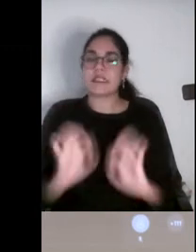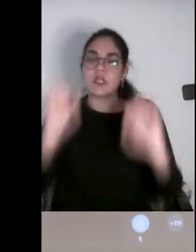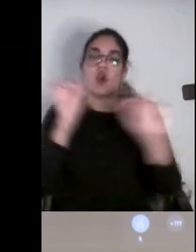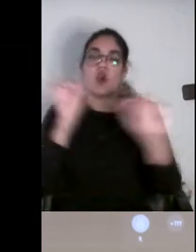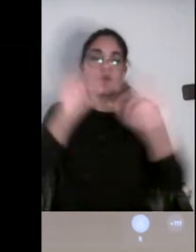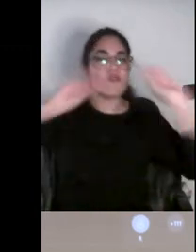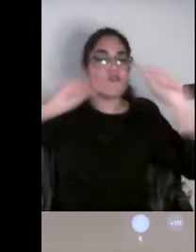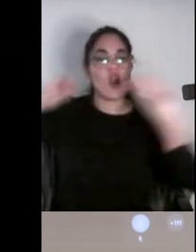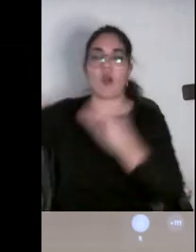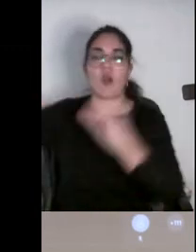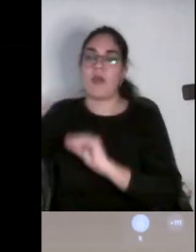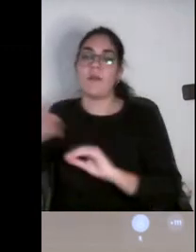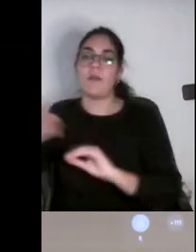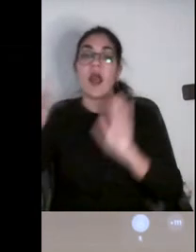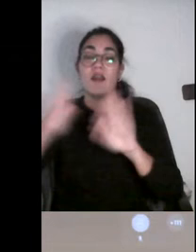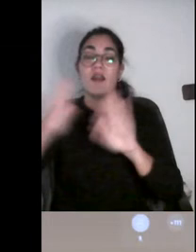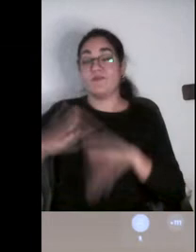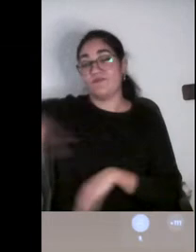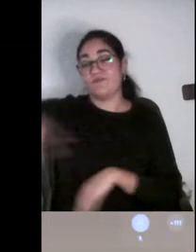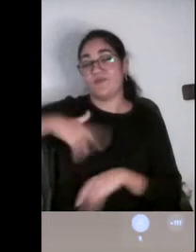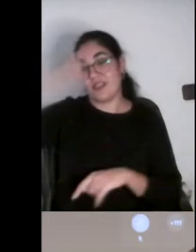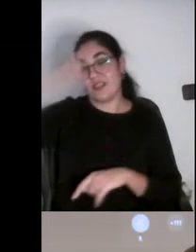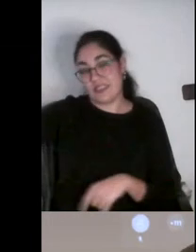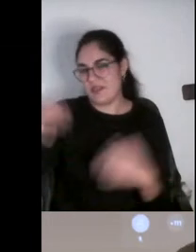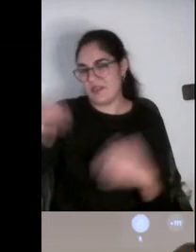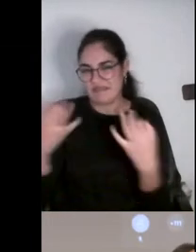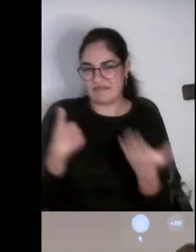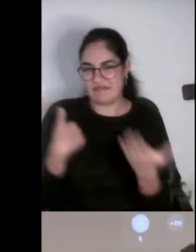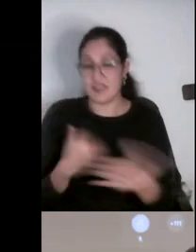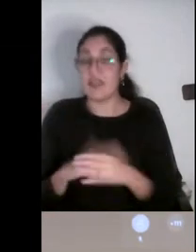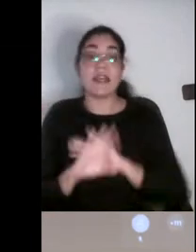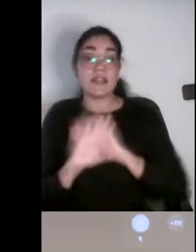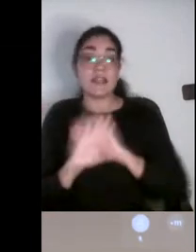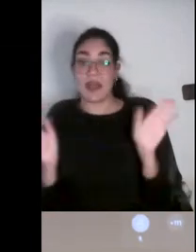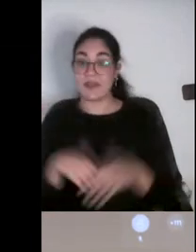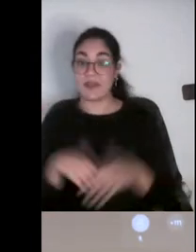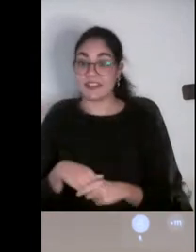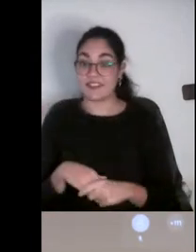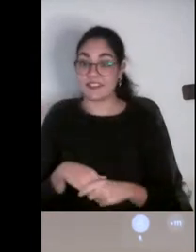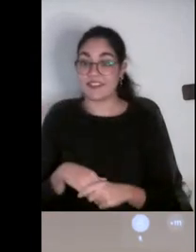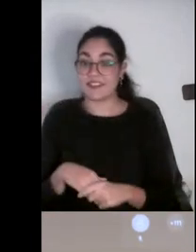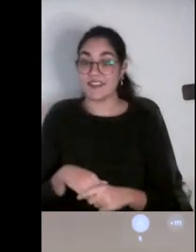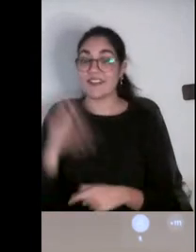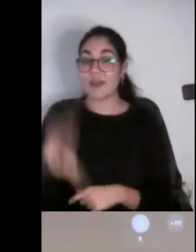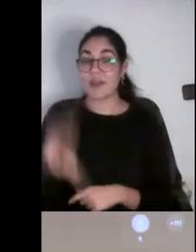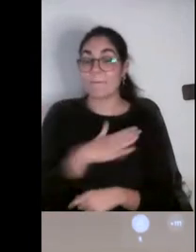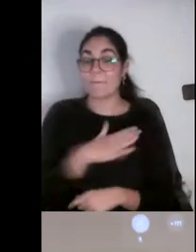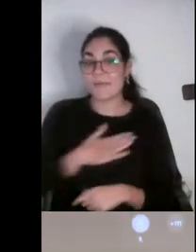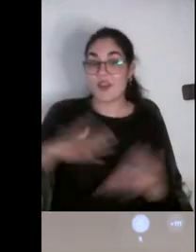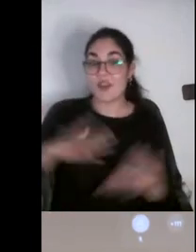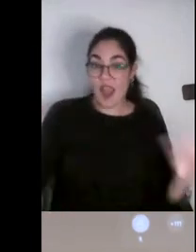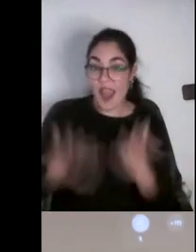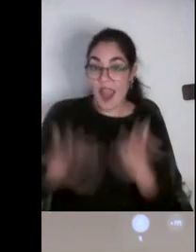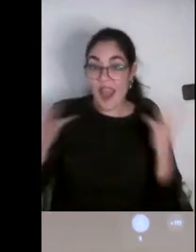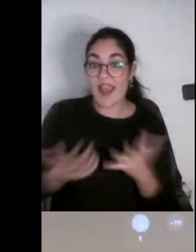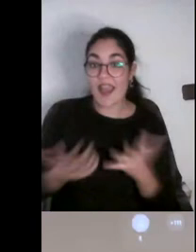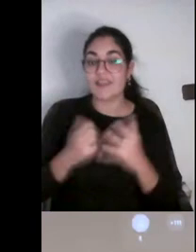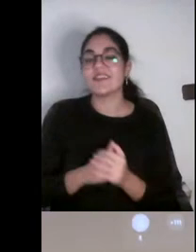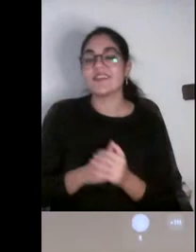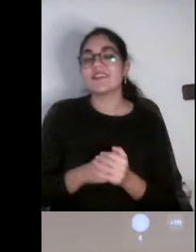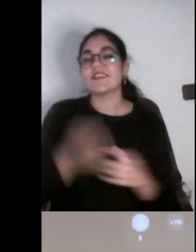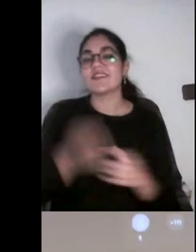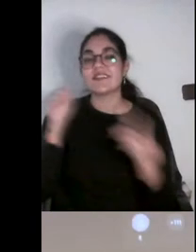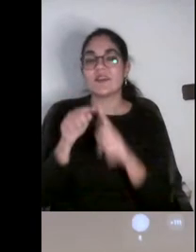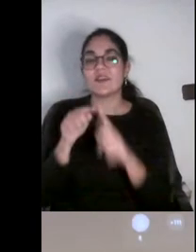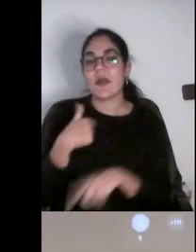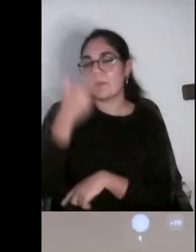que todo el mundo podamos estar al tanto. Y nada más. Animaros a que si os interesan las prácticas de publicación en abierto